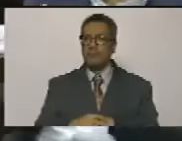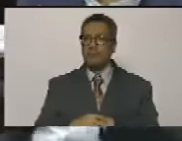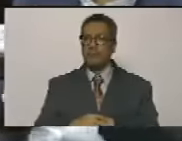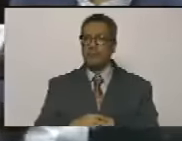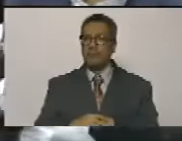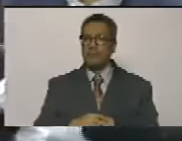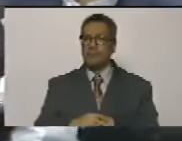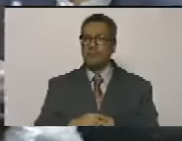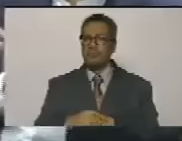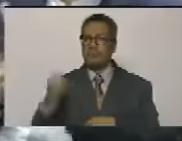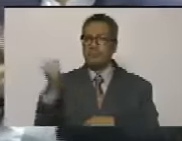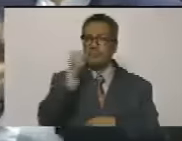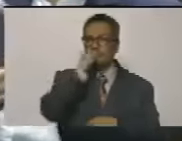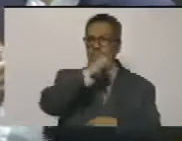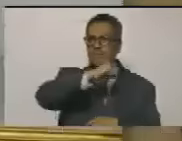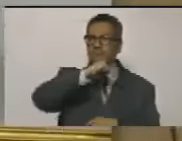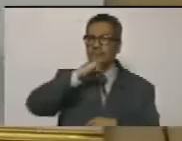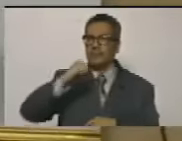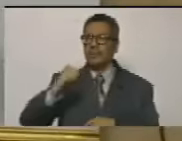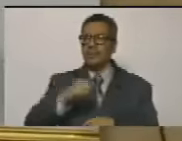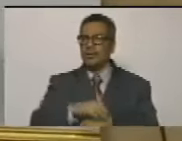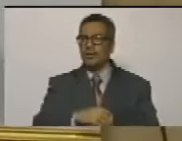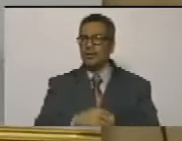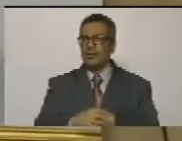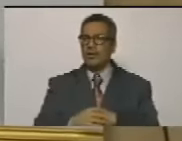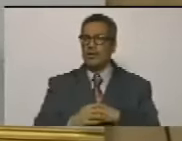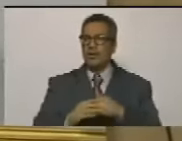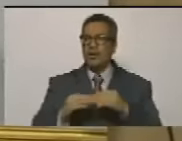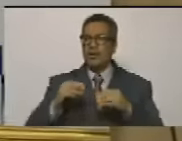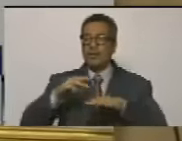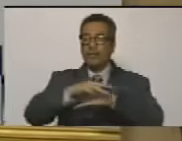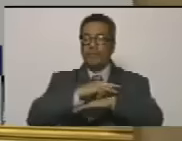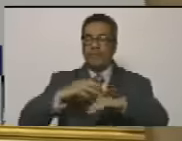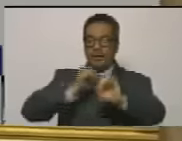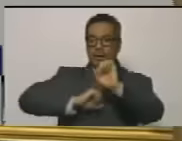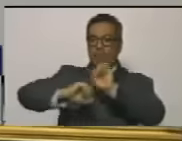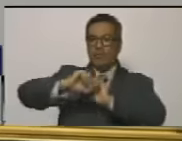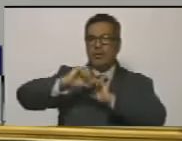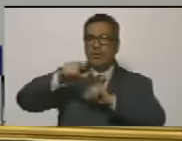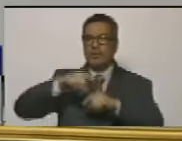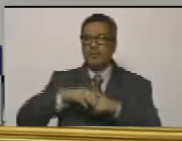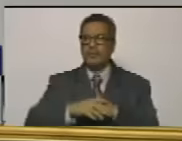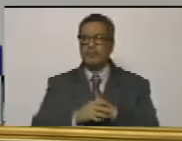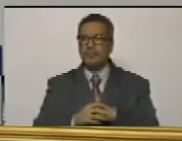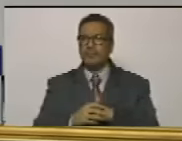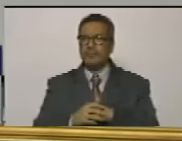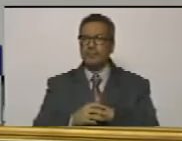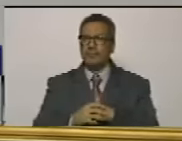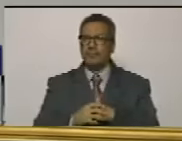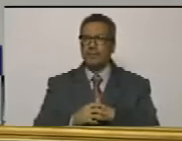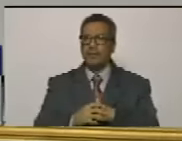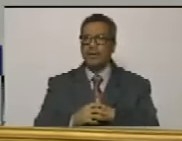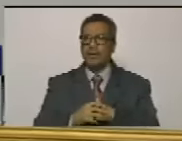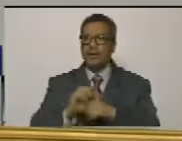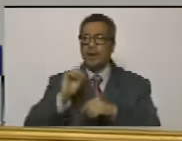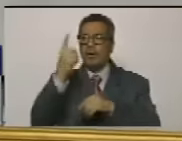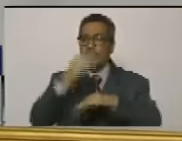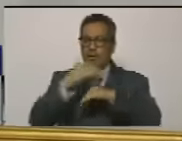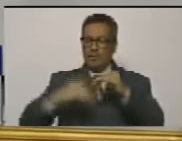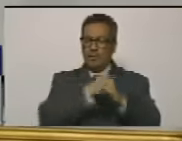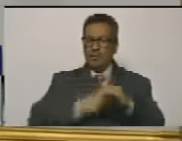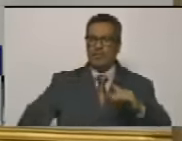del asesinato del ministro de la defensa del primer